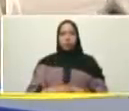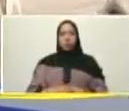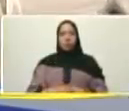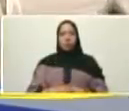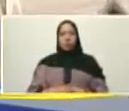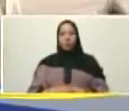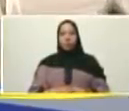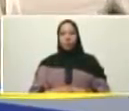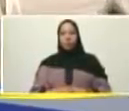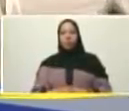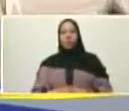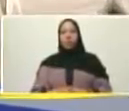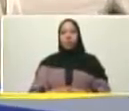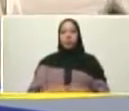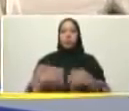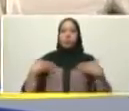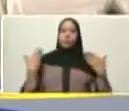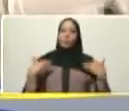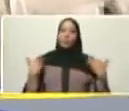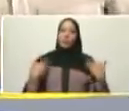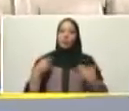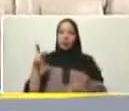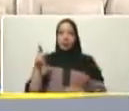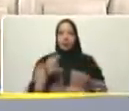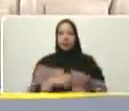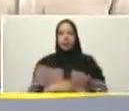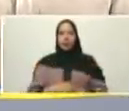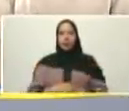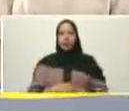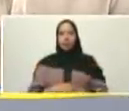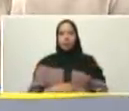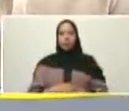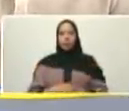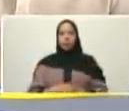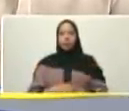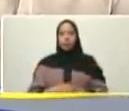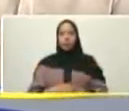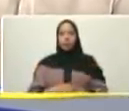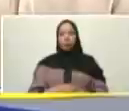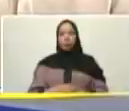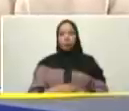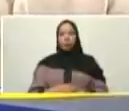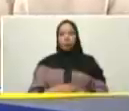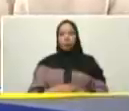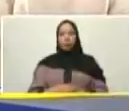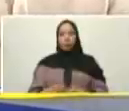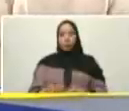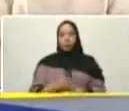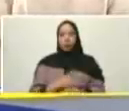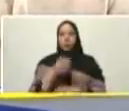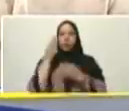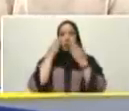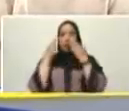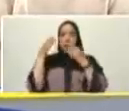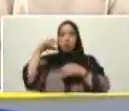muy alegre de que haya sido el oriente del país Anzuategui